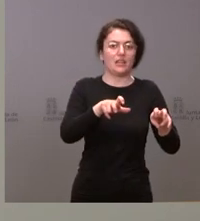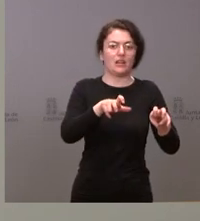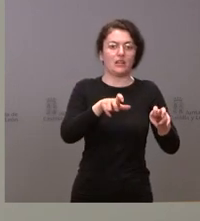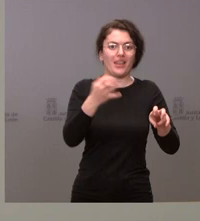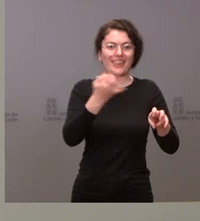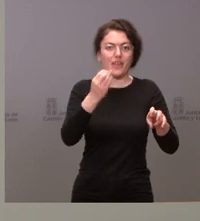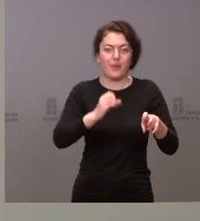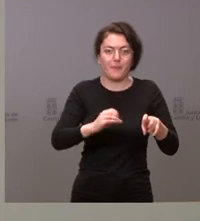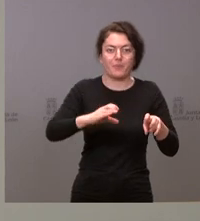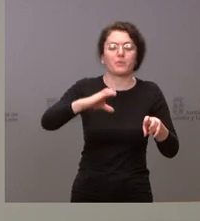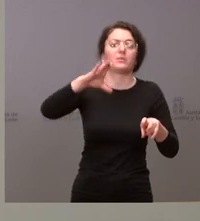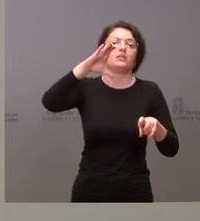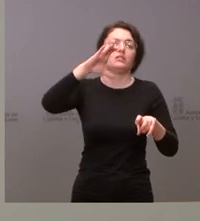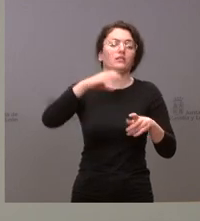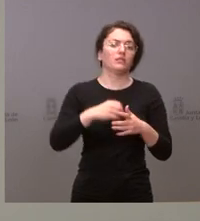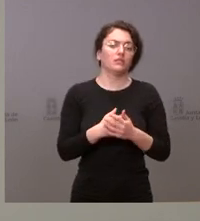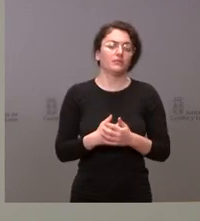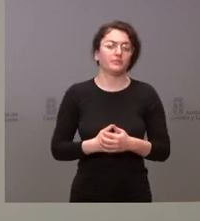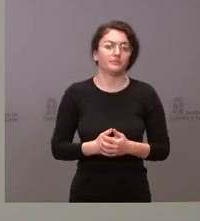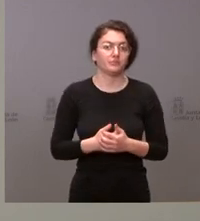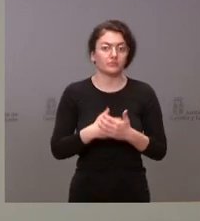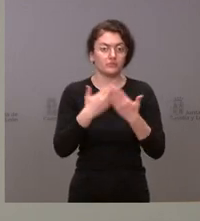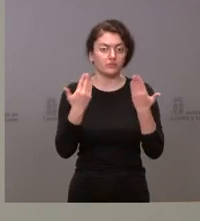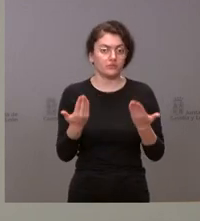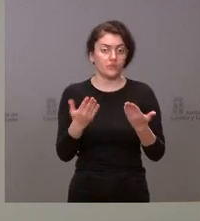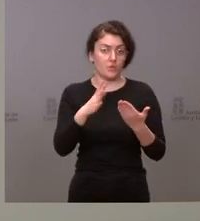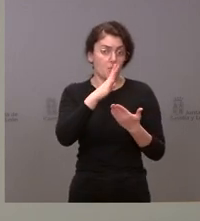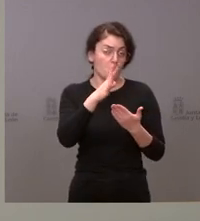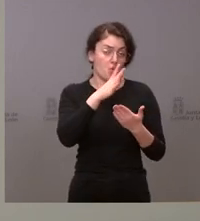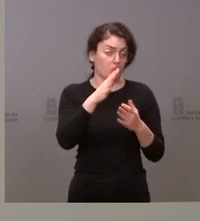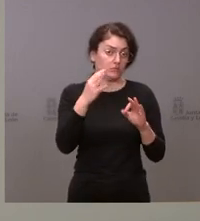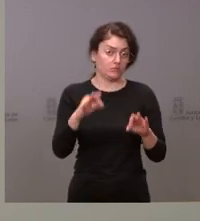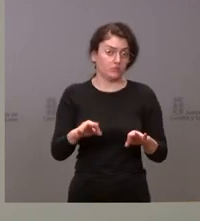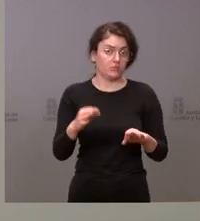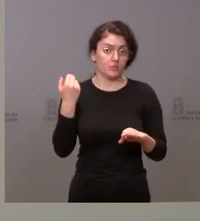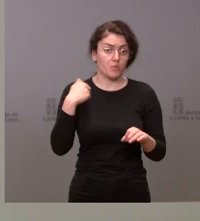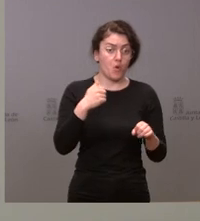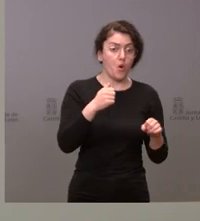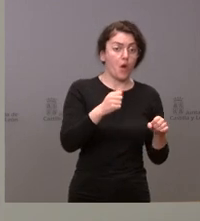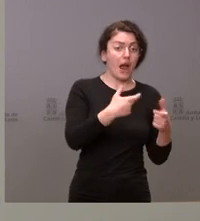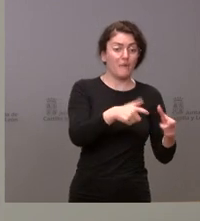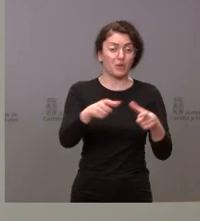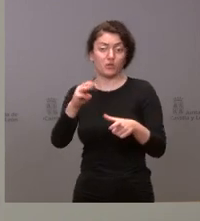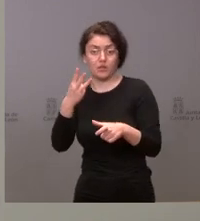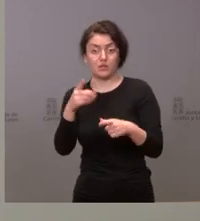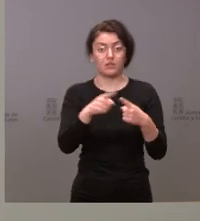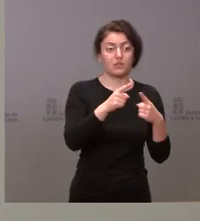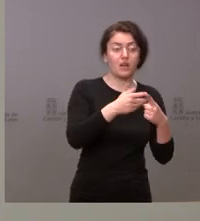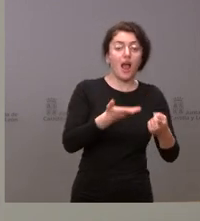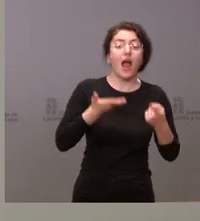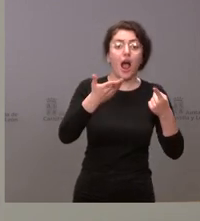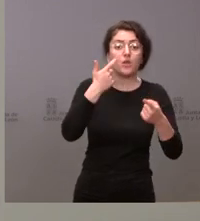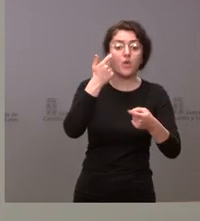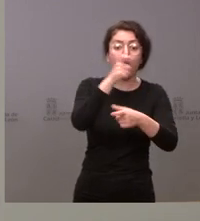en el futuro, fruto de esos tres ámbitos. La ayuda humanitaria allí directamente en Ucrania,